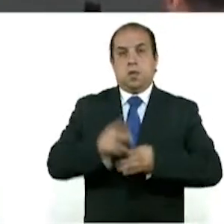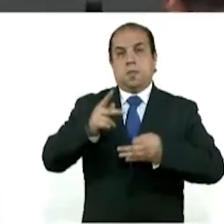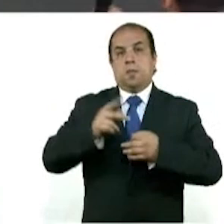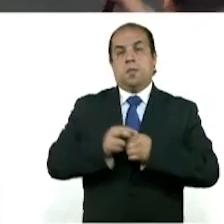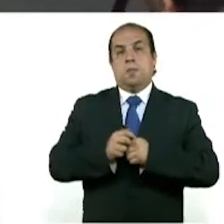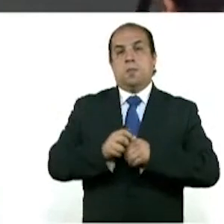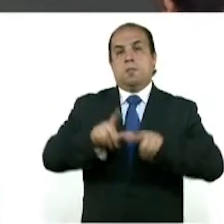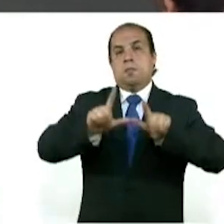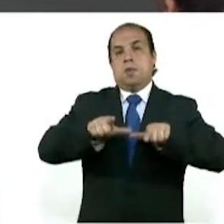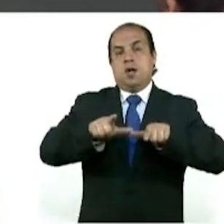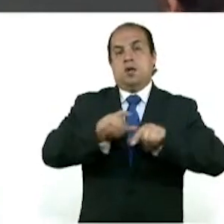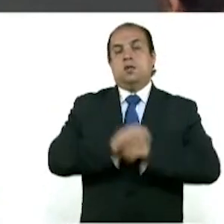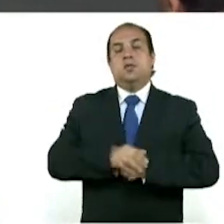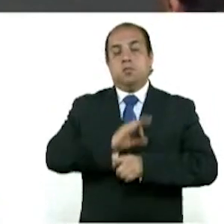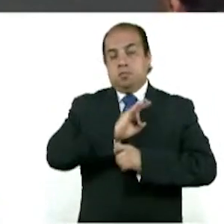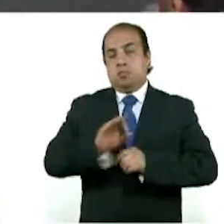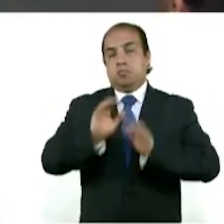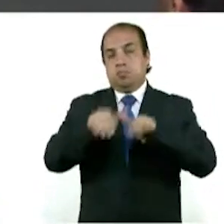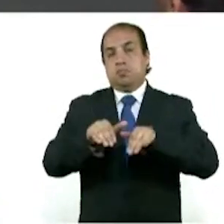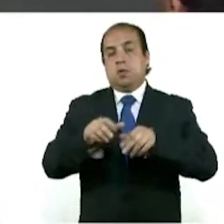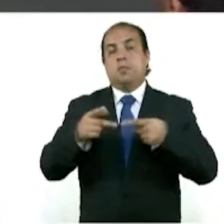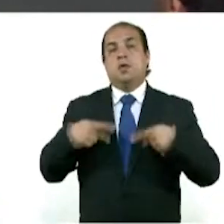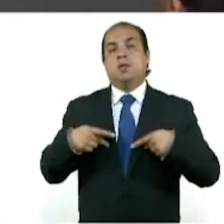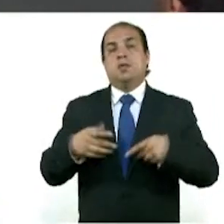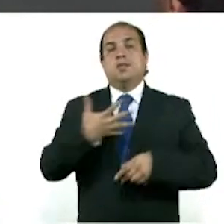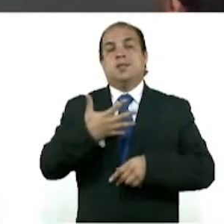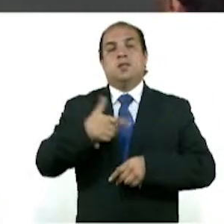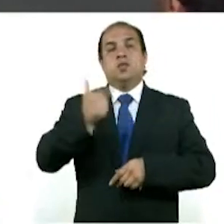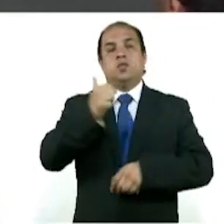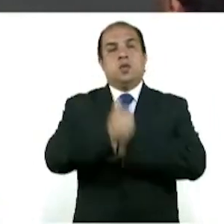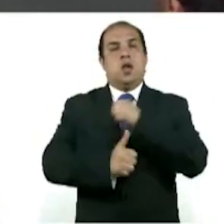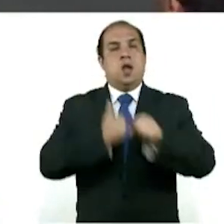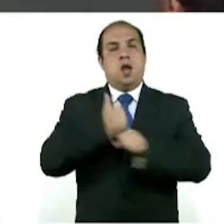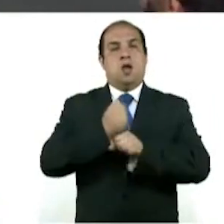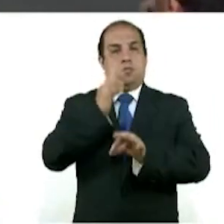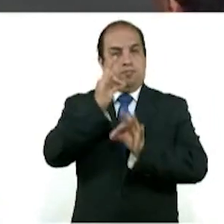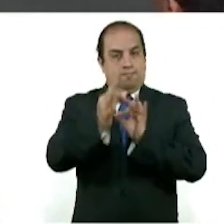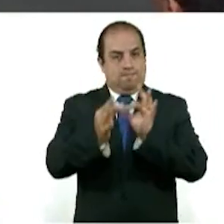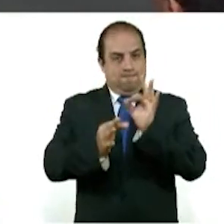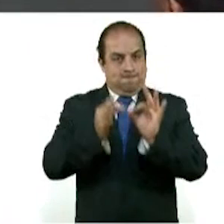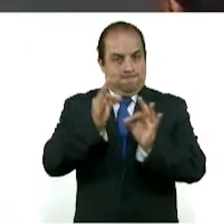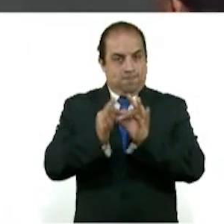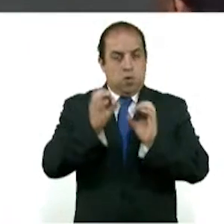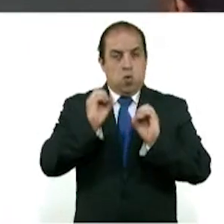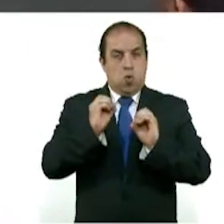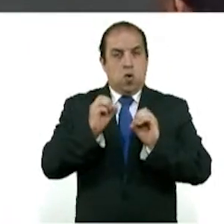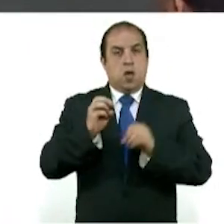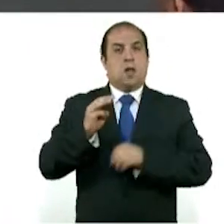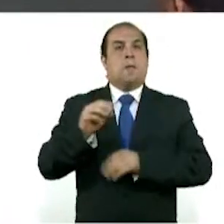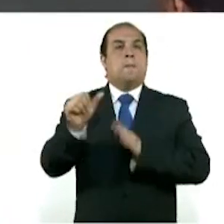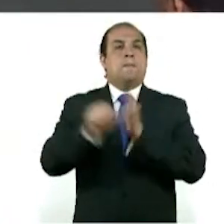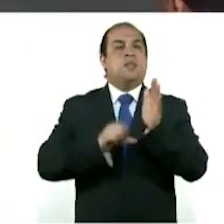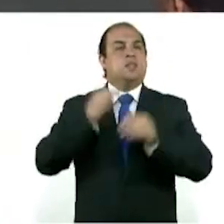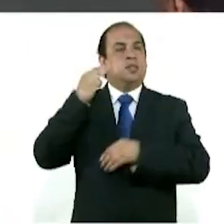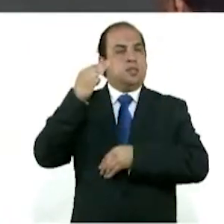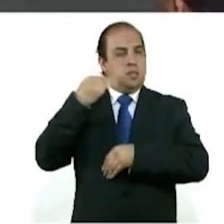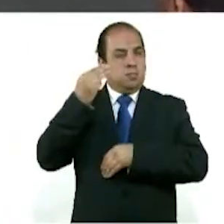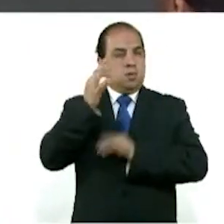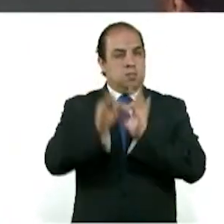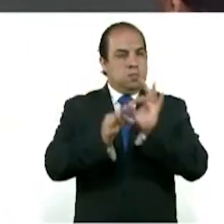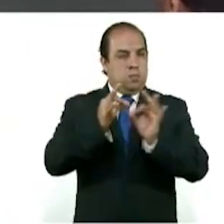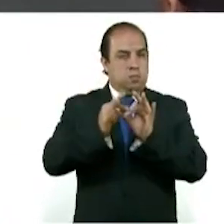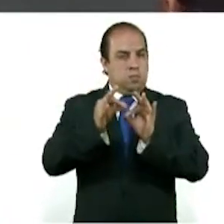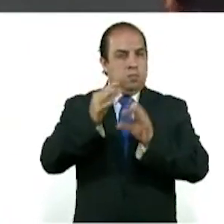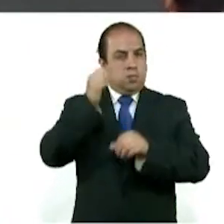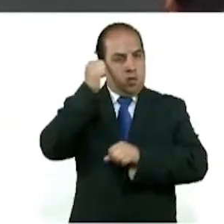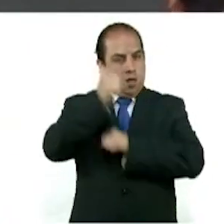registren personas que tienen ya los 12 años cumplidos y más o que los van a cumplir durante este mes de mayo. Y tiene una razón muy clara. A